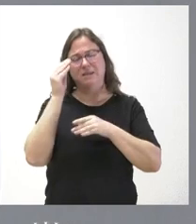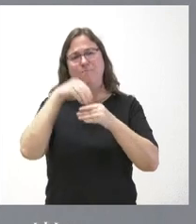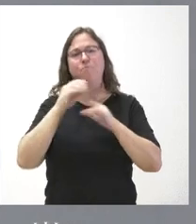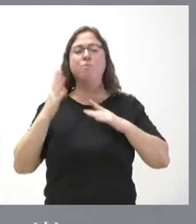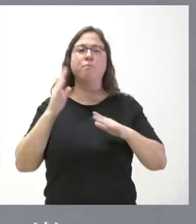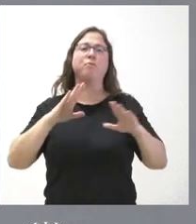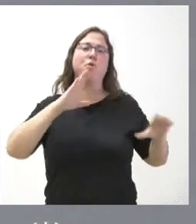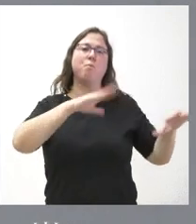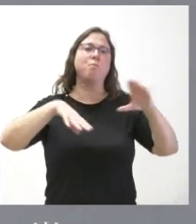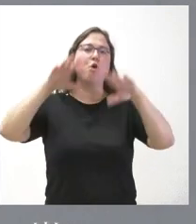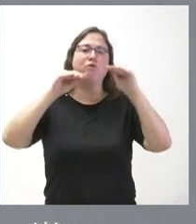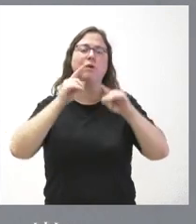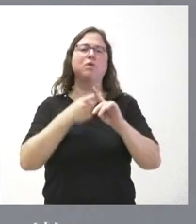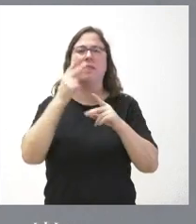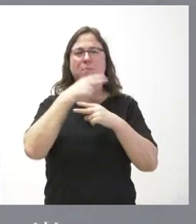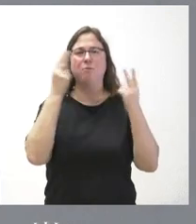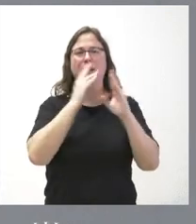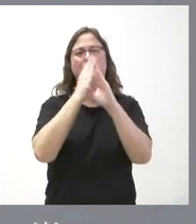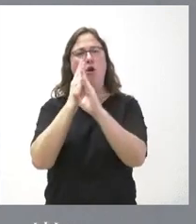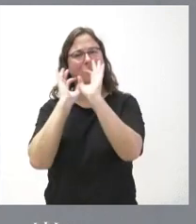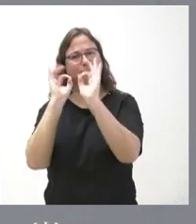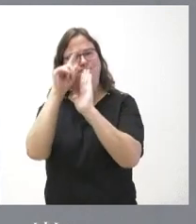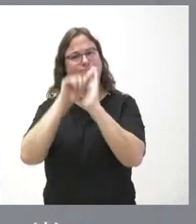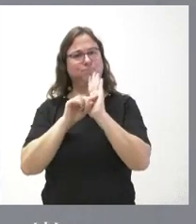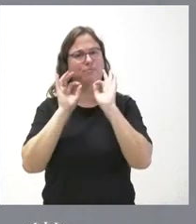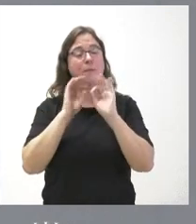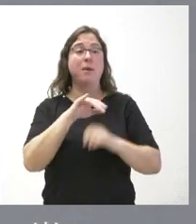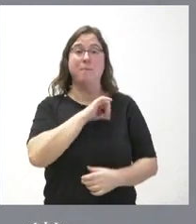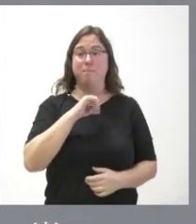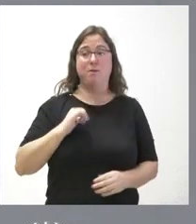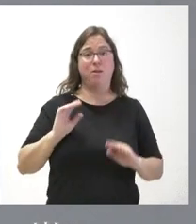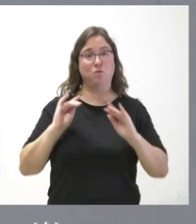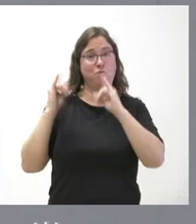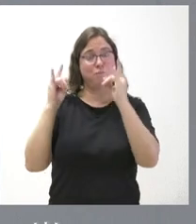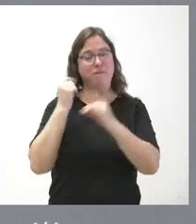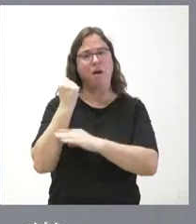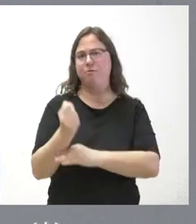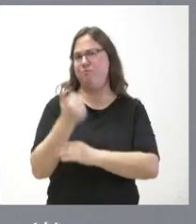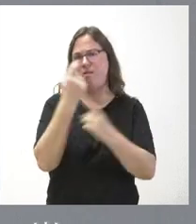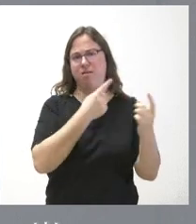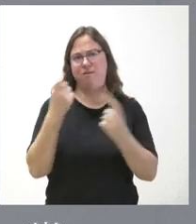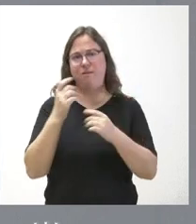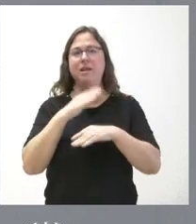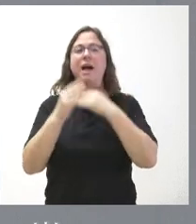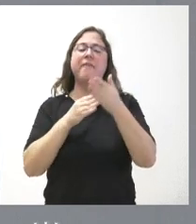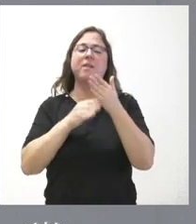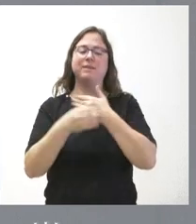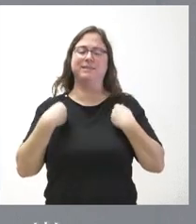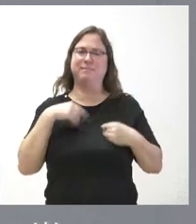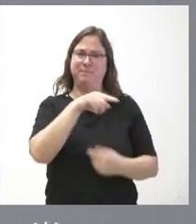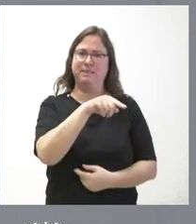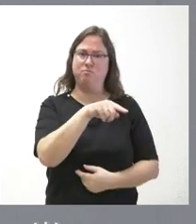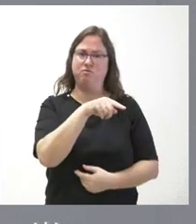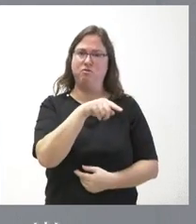montes de utilidad pública, aunque en general tienen un nivel de ordenación elevado, pero el ámbito privado necesita un mayor apoyo y esto es que se hace a través de este mecanismo, que